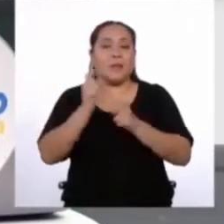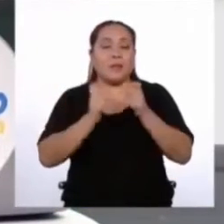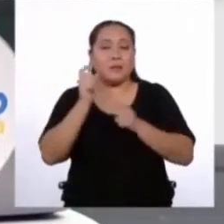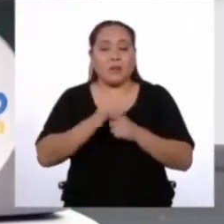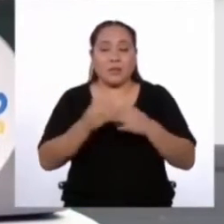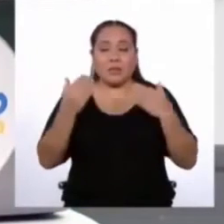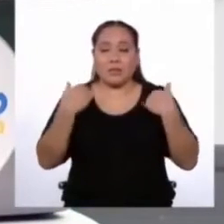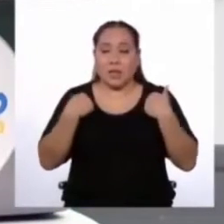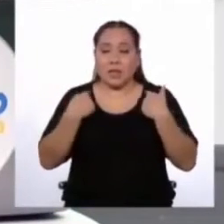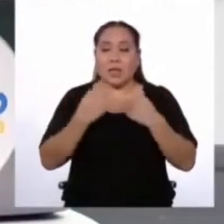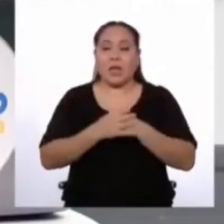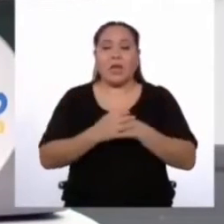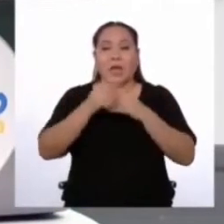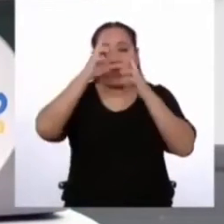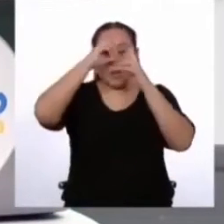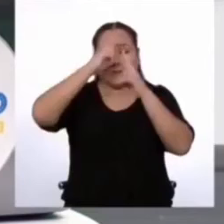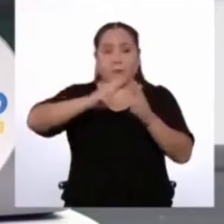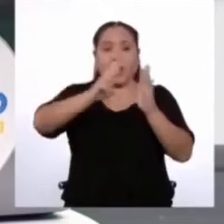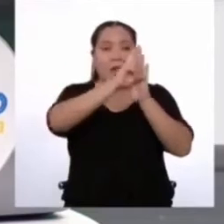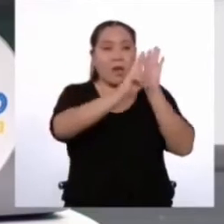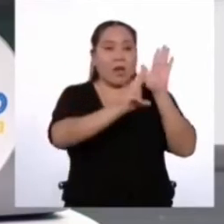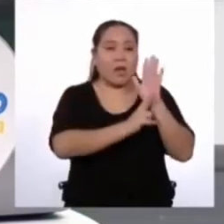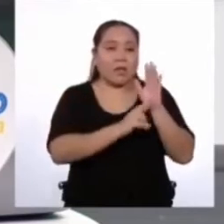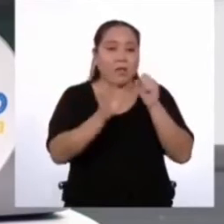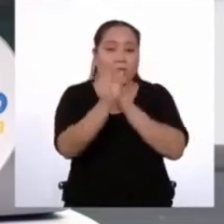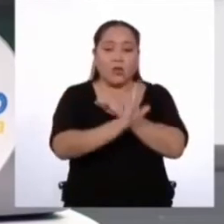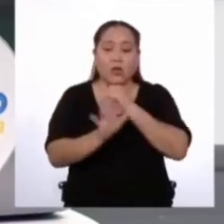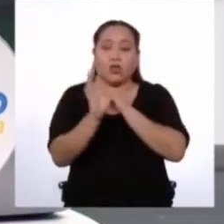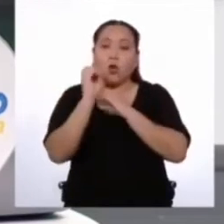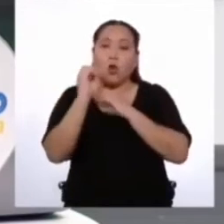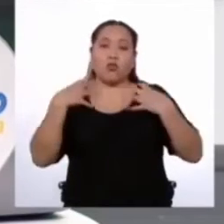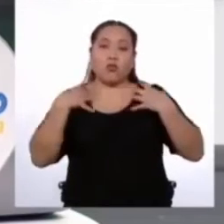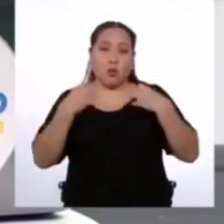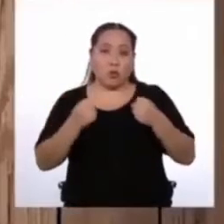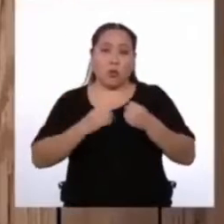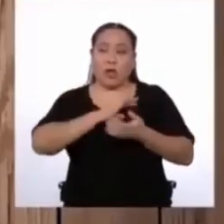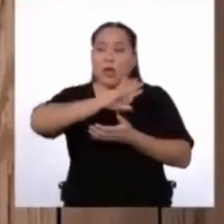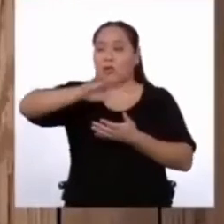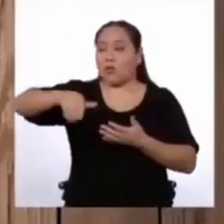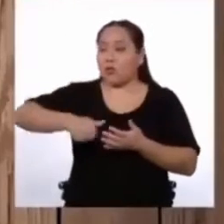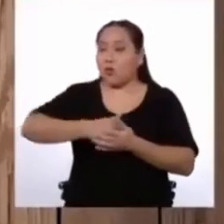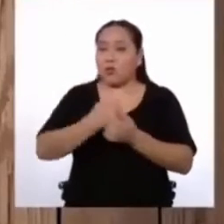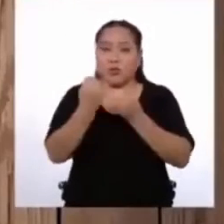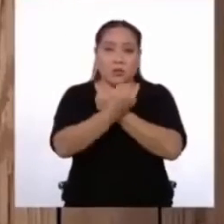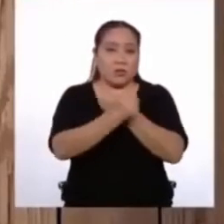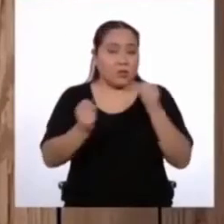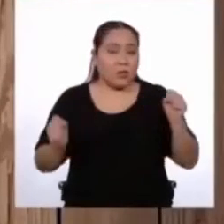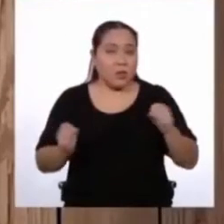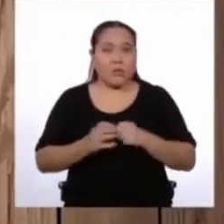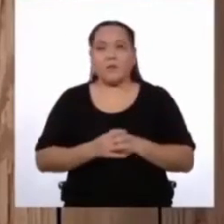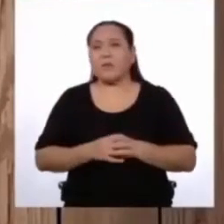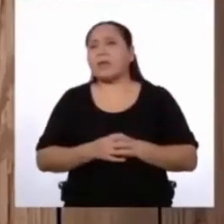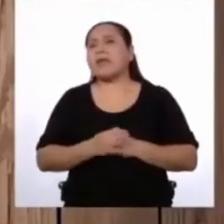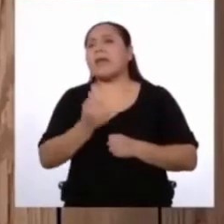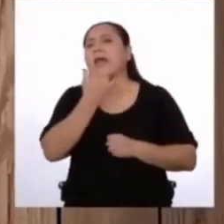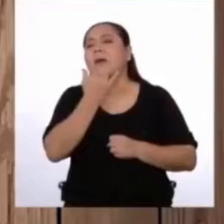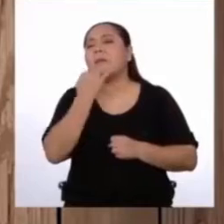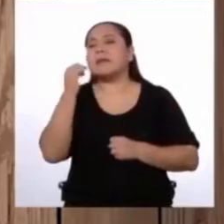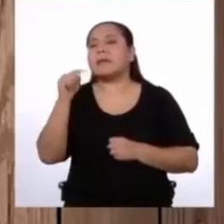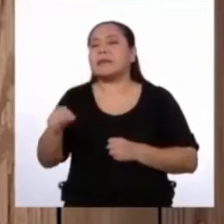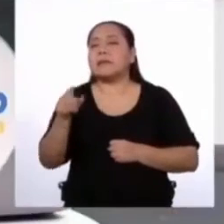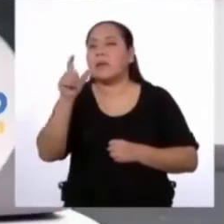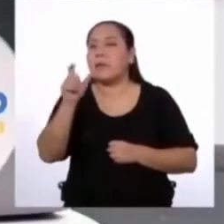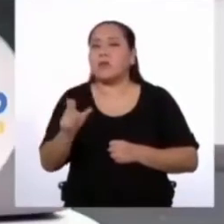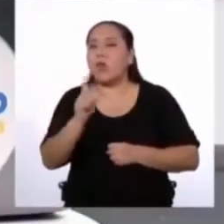que seguir ciertas reglas de seguridad o de salud para que todas y todos estemos a salvo. ¿Y qué pasaría si alguien no cumple con las reglas